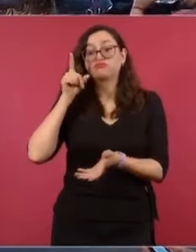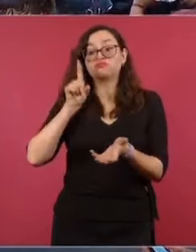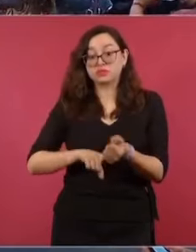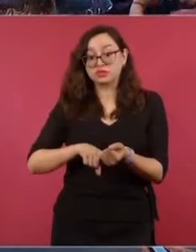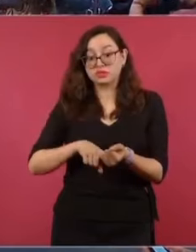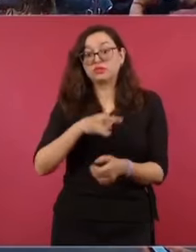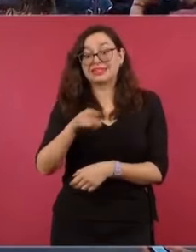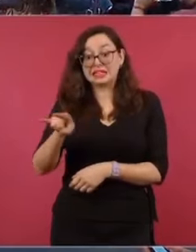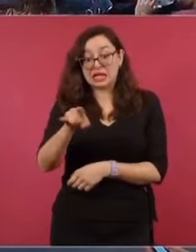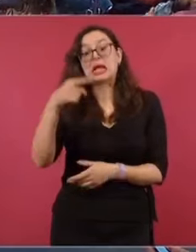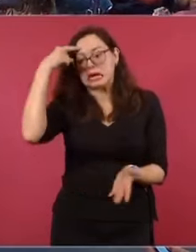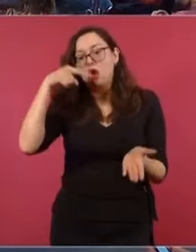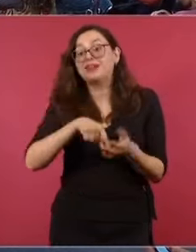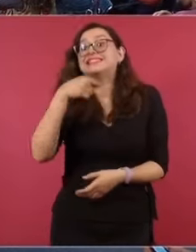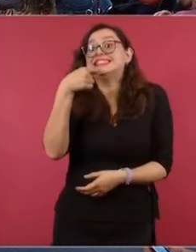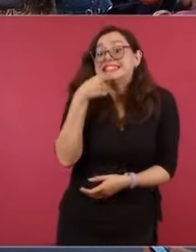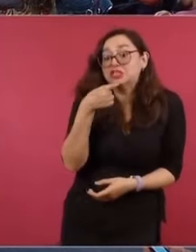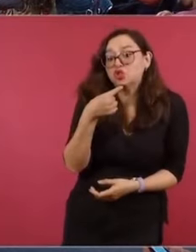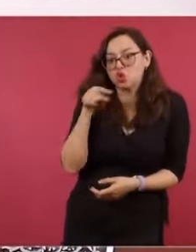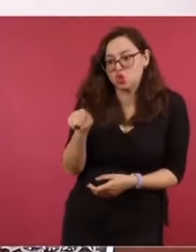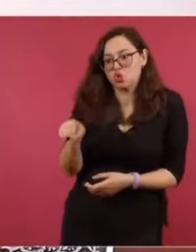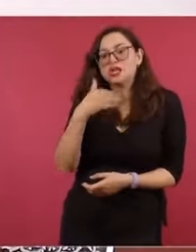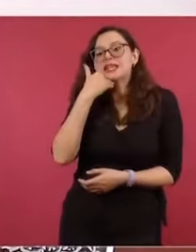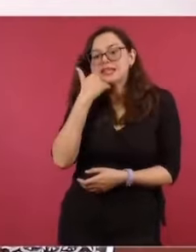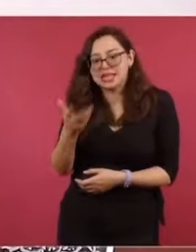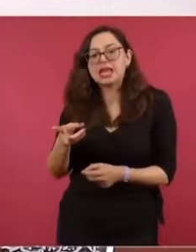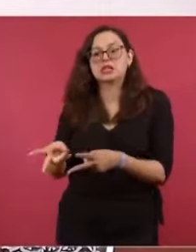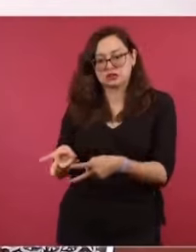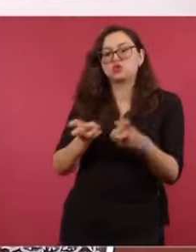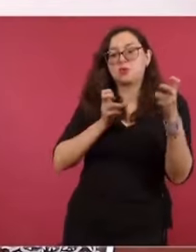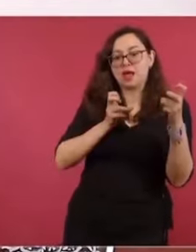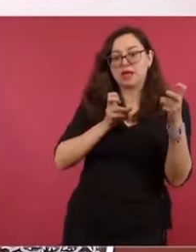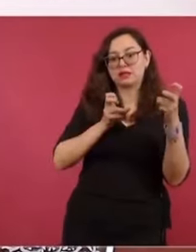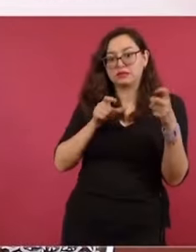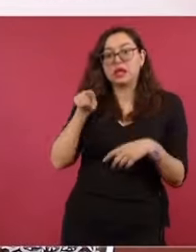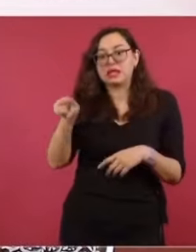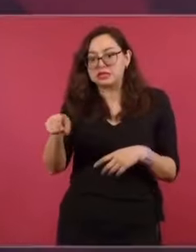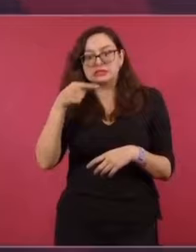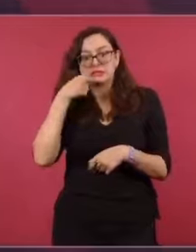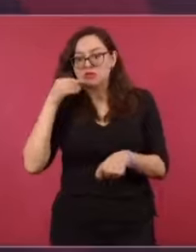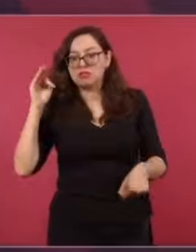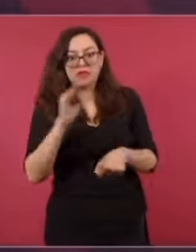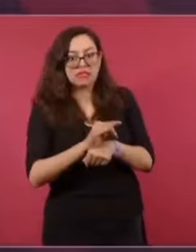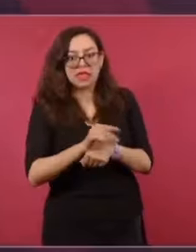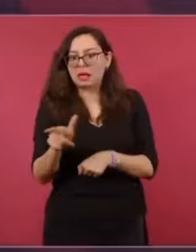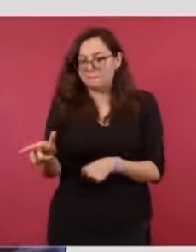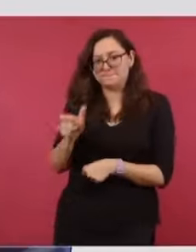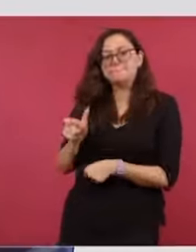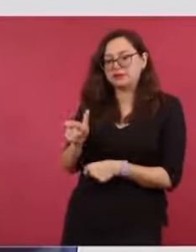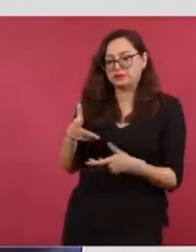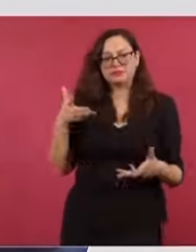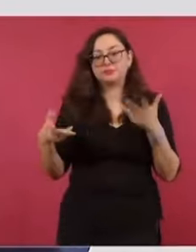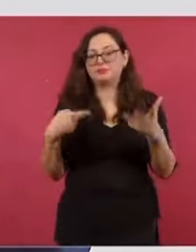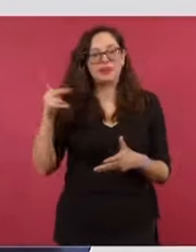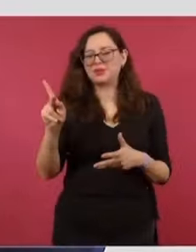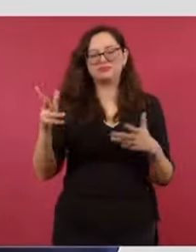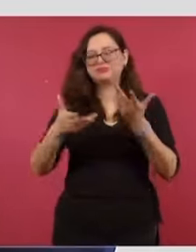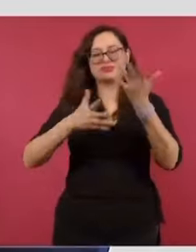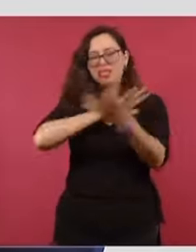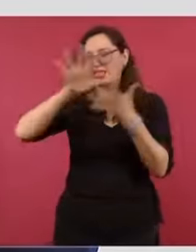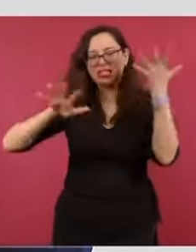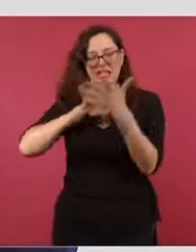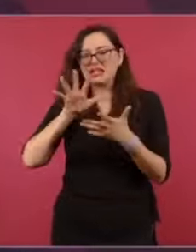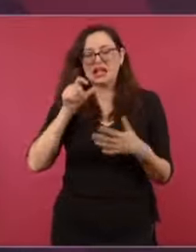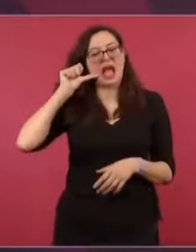Creo que quisieron llevárselo a él y salió uno de ellos, de los del carro, le dispararon. Pero no es lo del secuestro, porque ayer